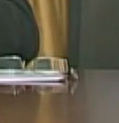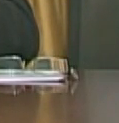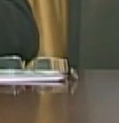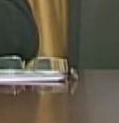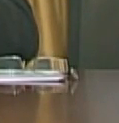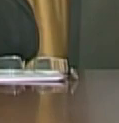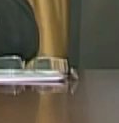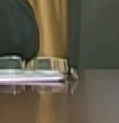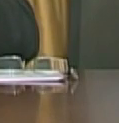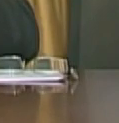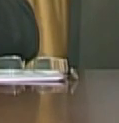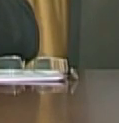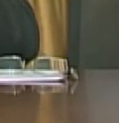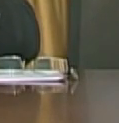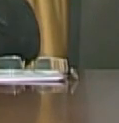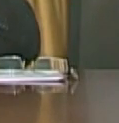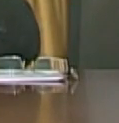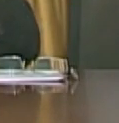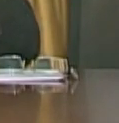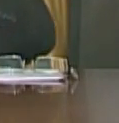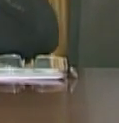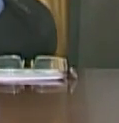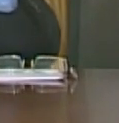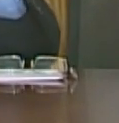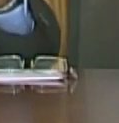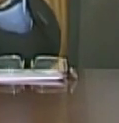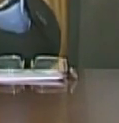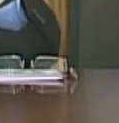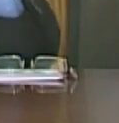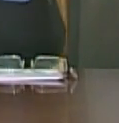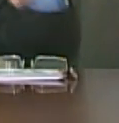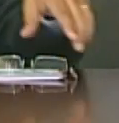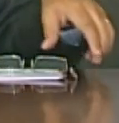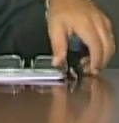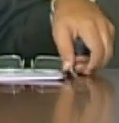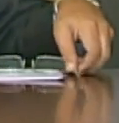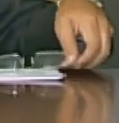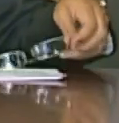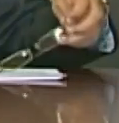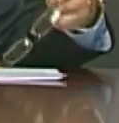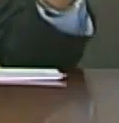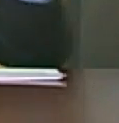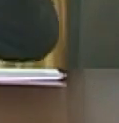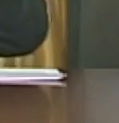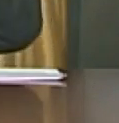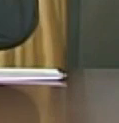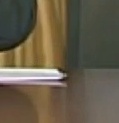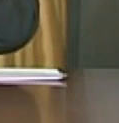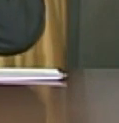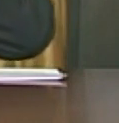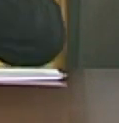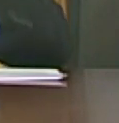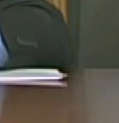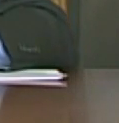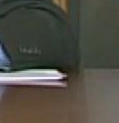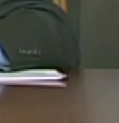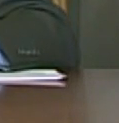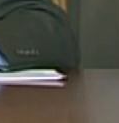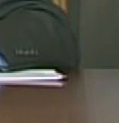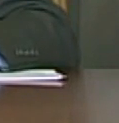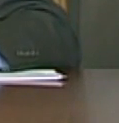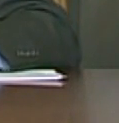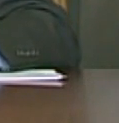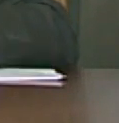de los poderosos movimientos sociales ahí viene el congreso de la patria que es otro de los elementos que tenemos que asumir con mucha